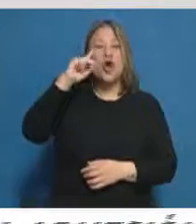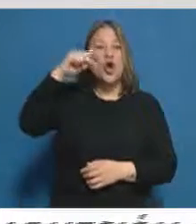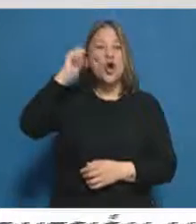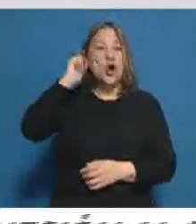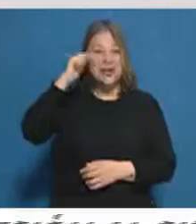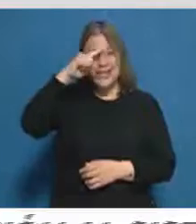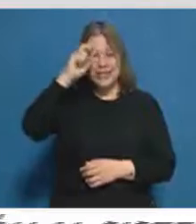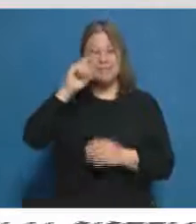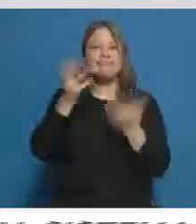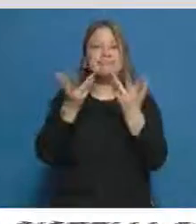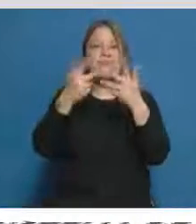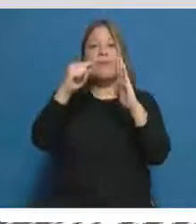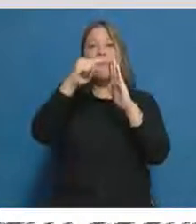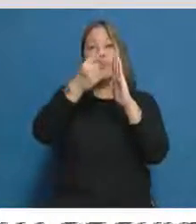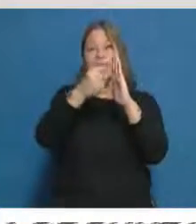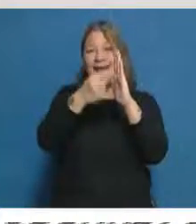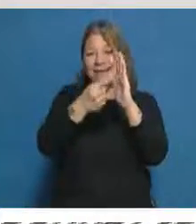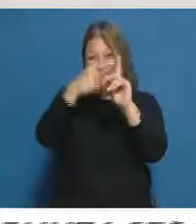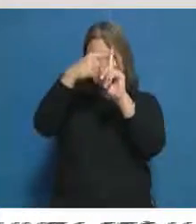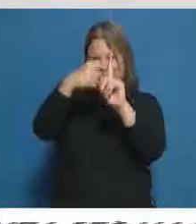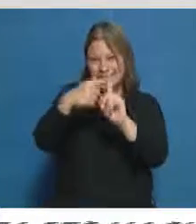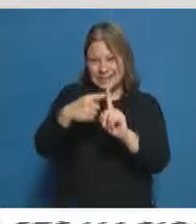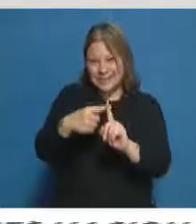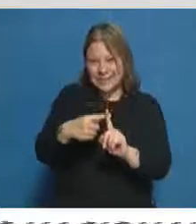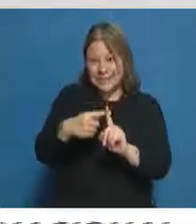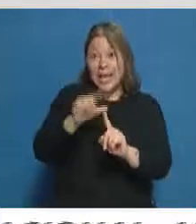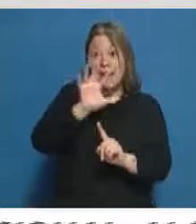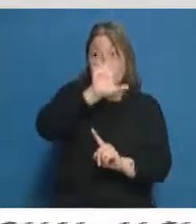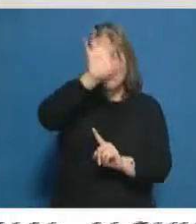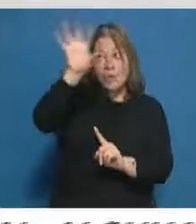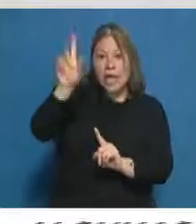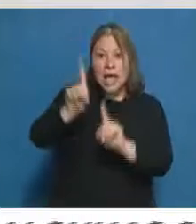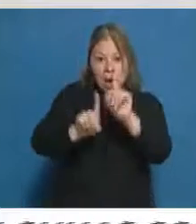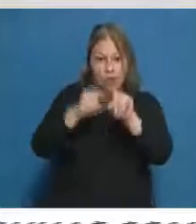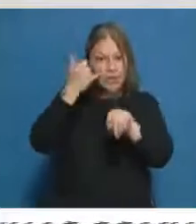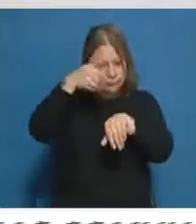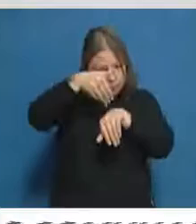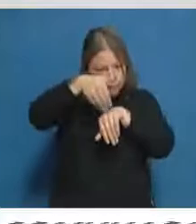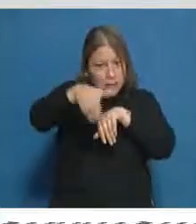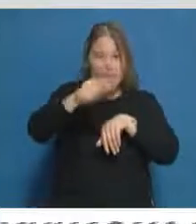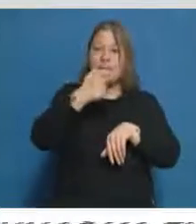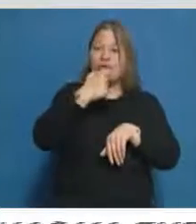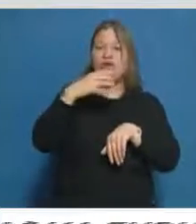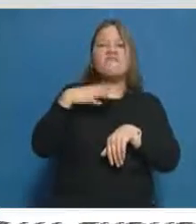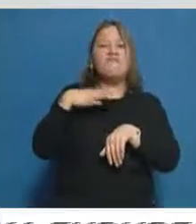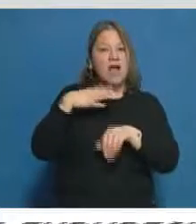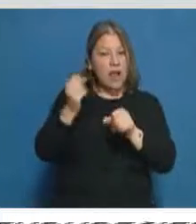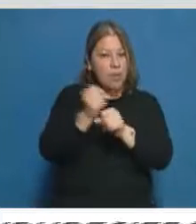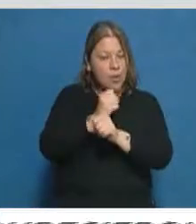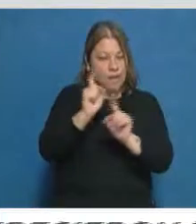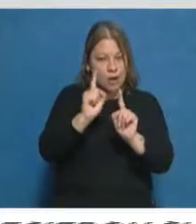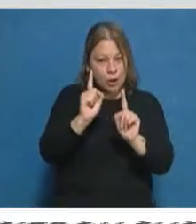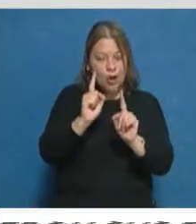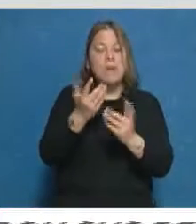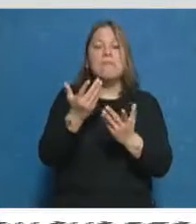de puntajes, que ya todos sabemos está vigente en algunas partes de nuestro país, pero no así en Mendoza, que se prepara